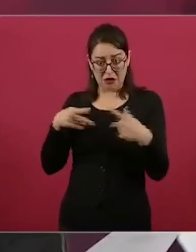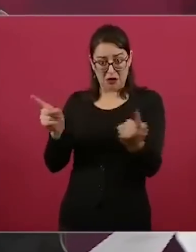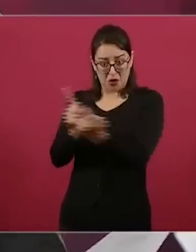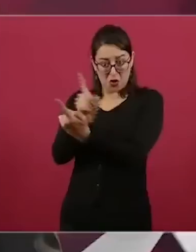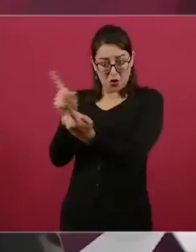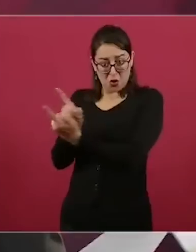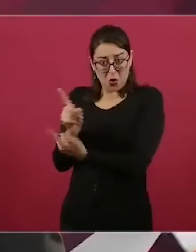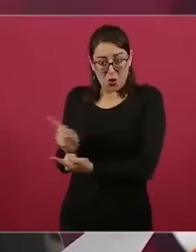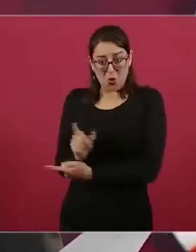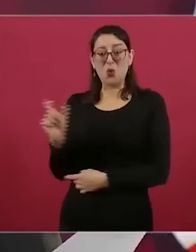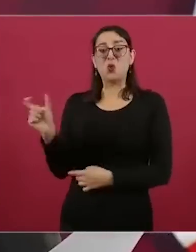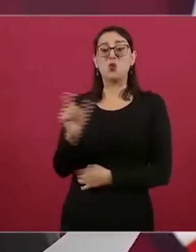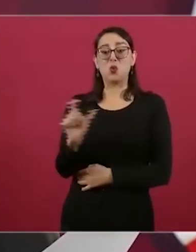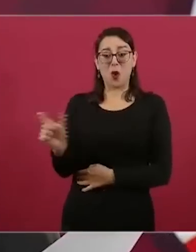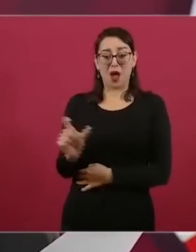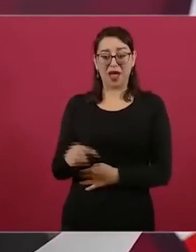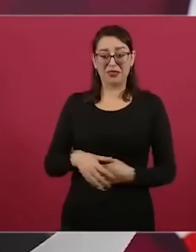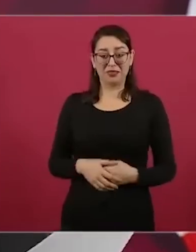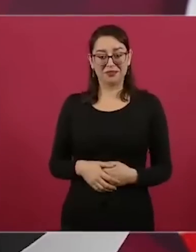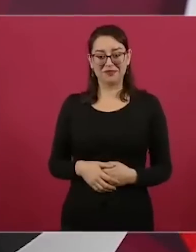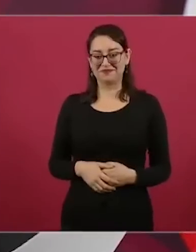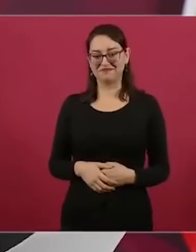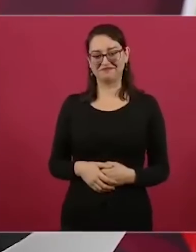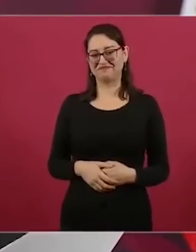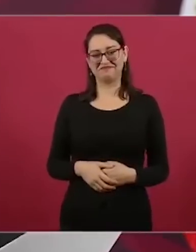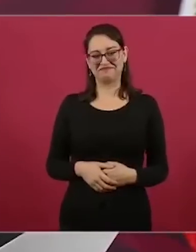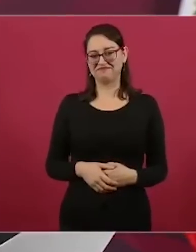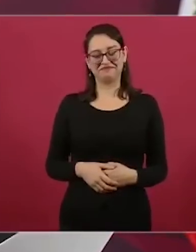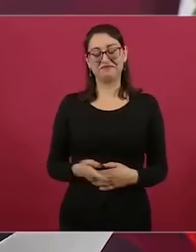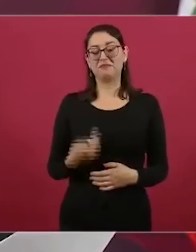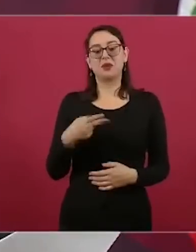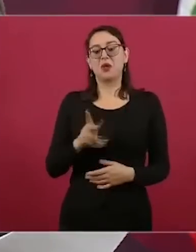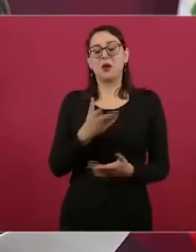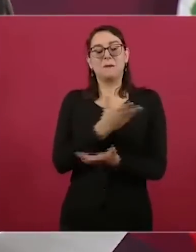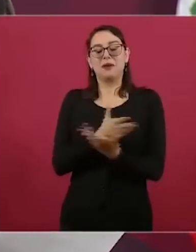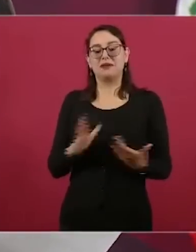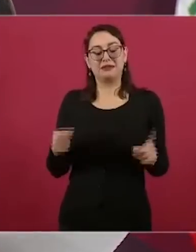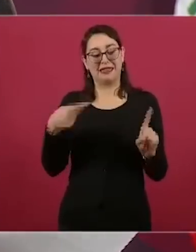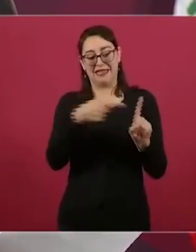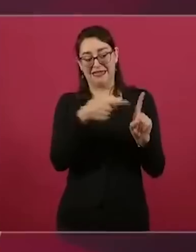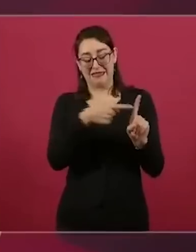Pero además son cuestiones de convicciones, de principios, de ideales.